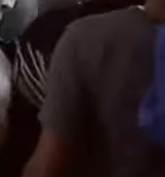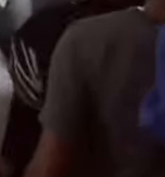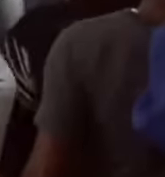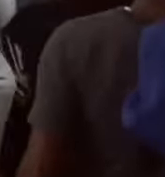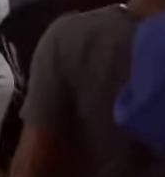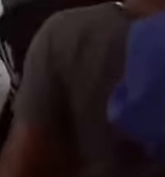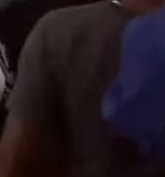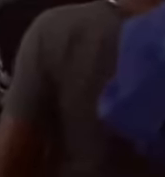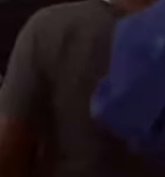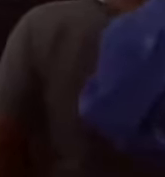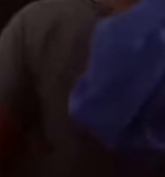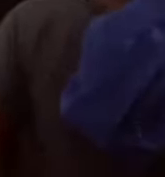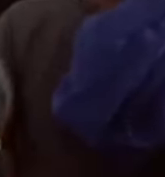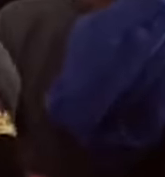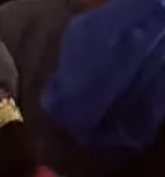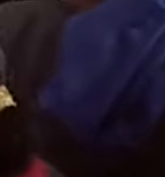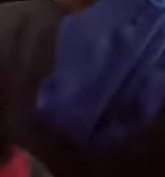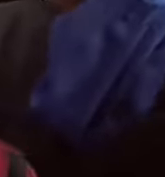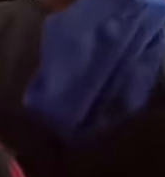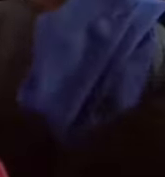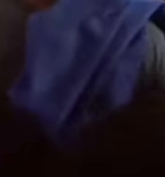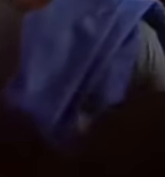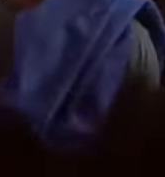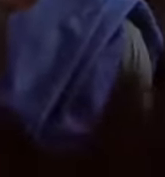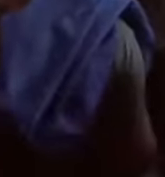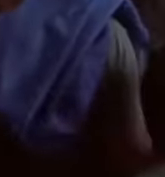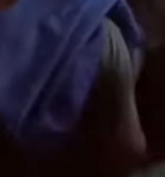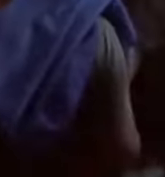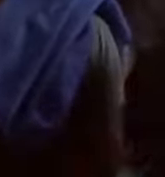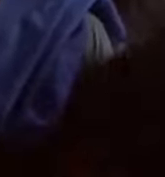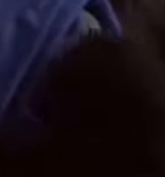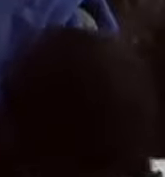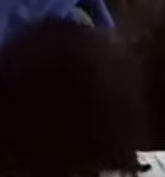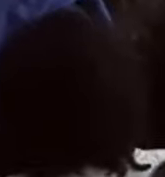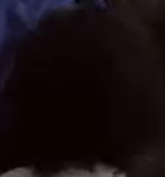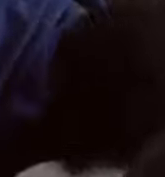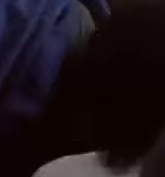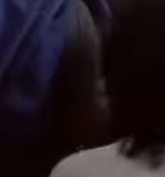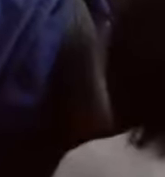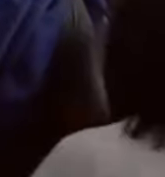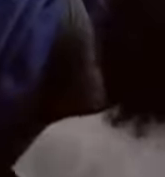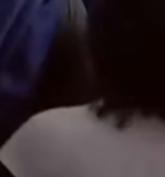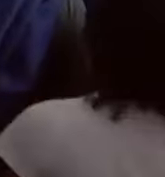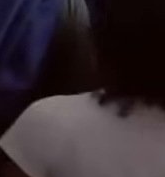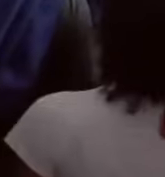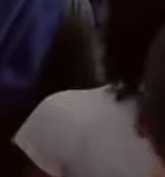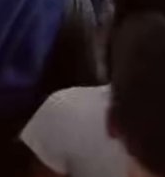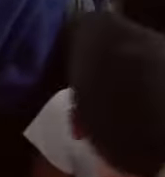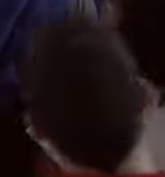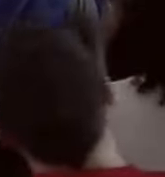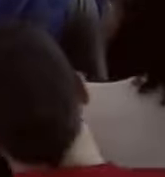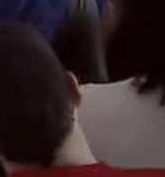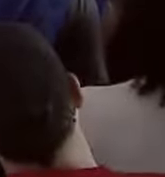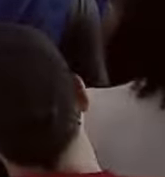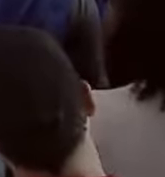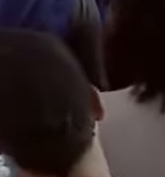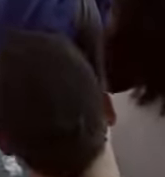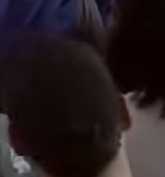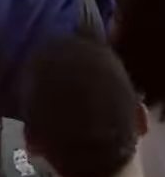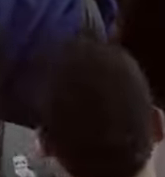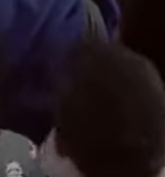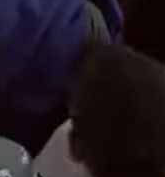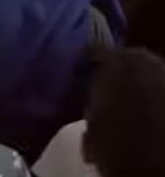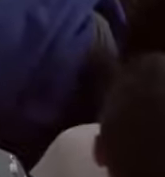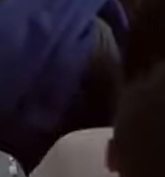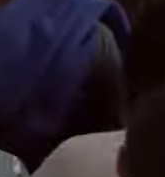una población de 23 mil 650 familias y 67 mil 780 habitantes del